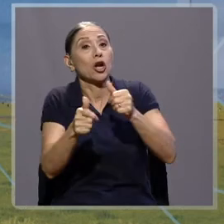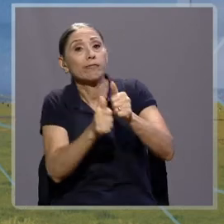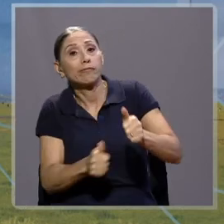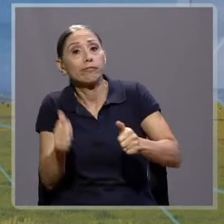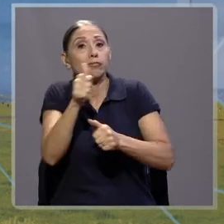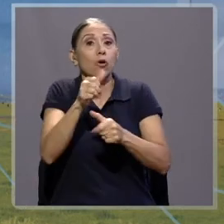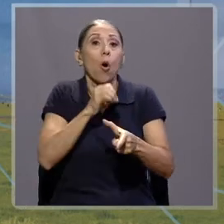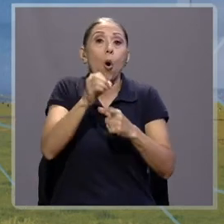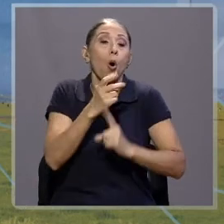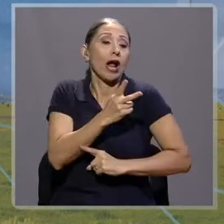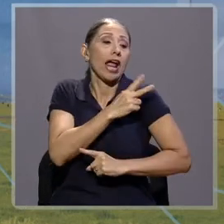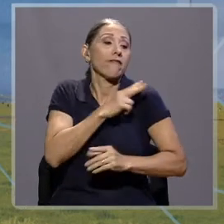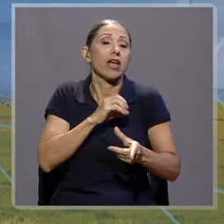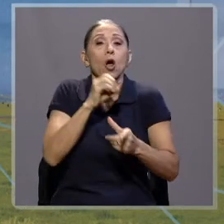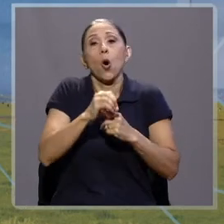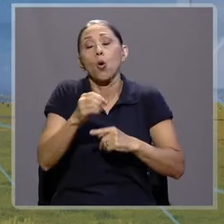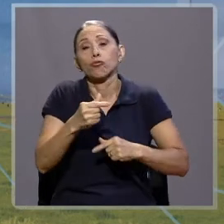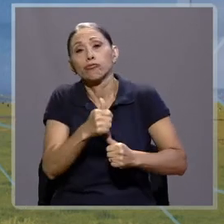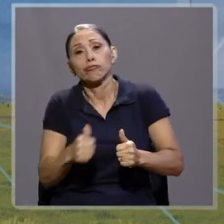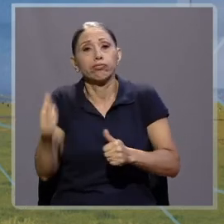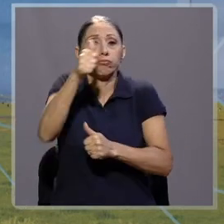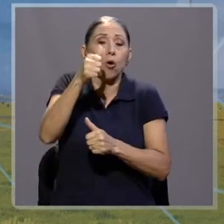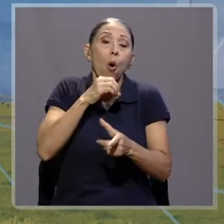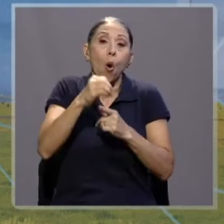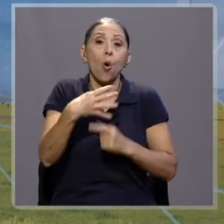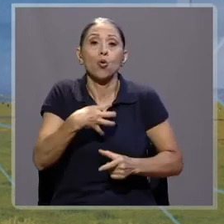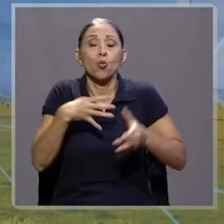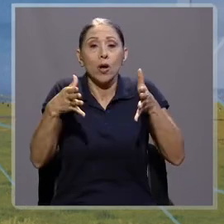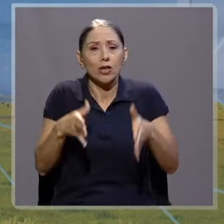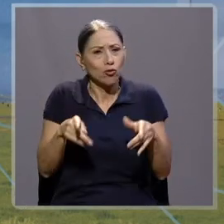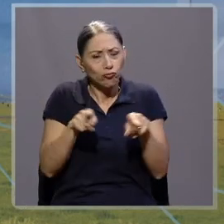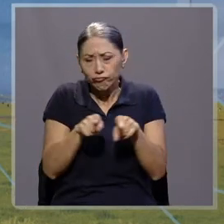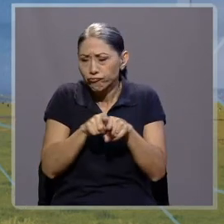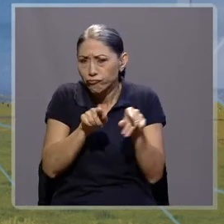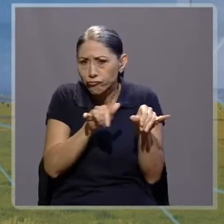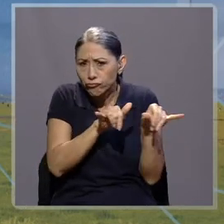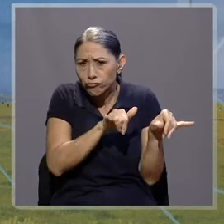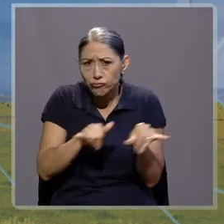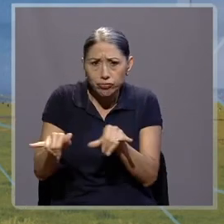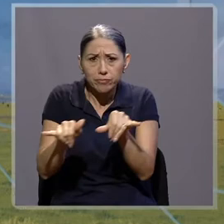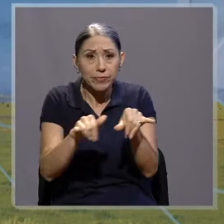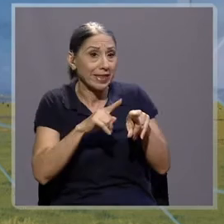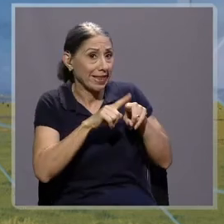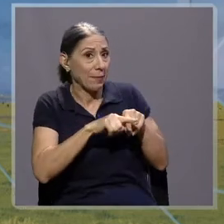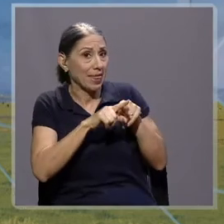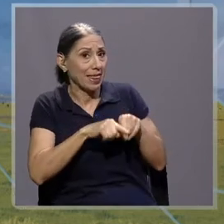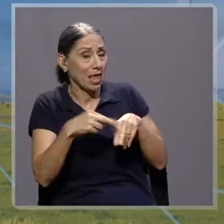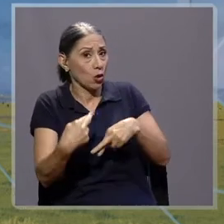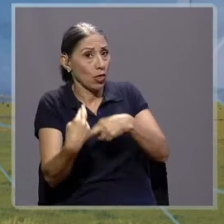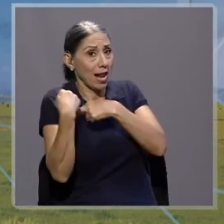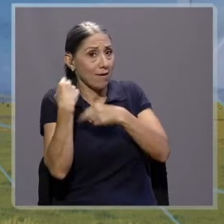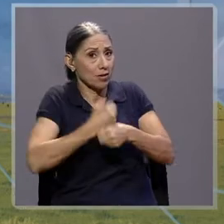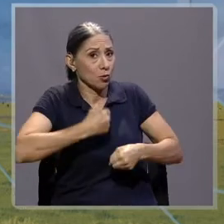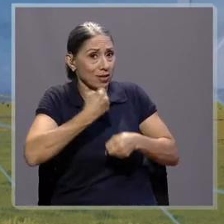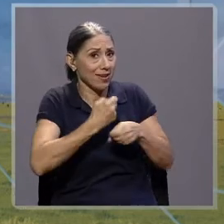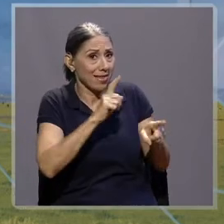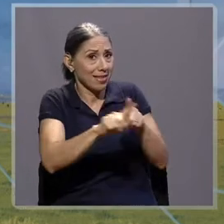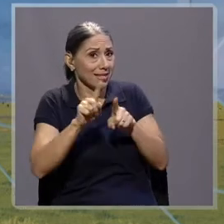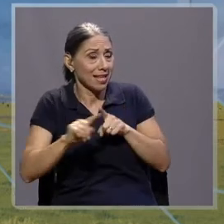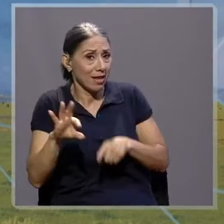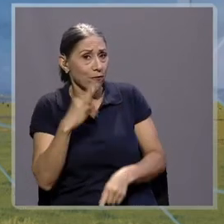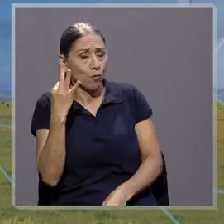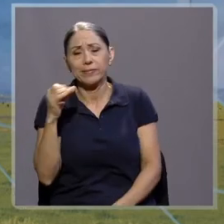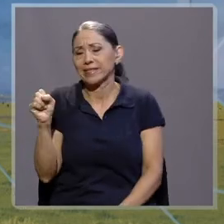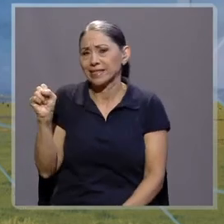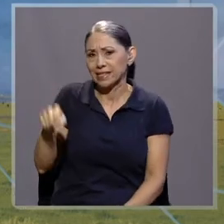hasta el dueño de la compañía. Por supuesto que dependiendo de la ocupación y de la responsabilidad se presenta de distintas formas. Sí, obviamente, de